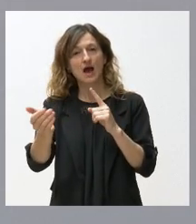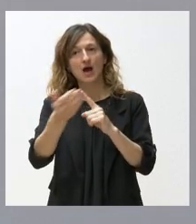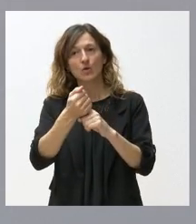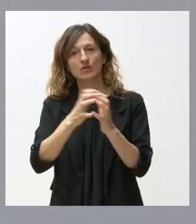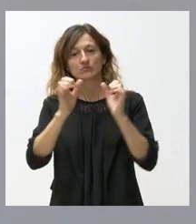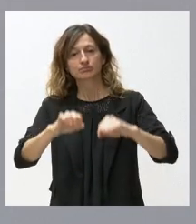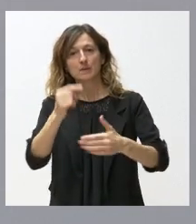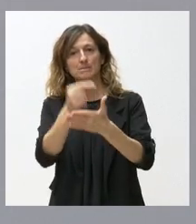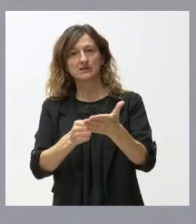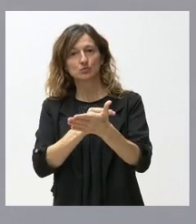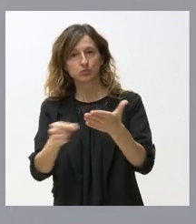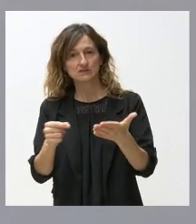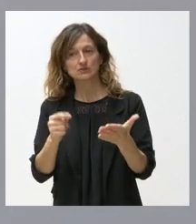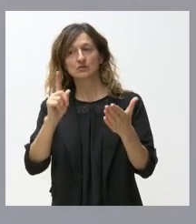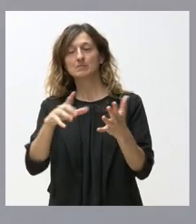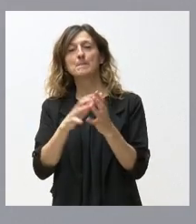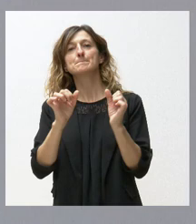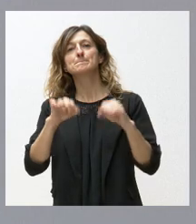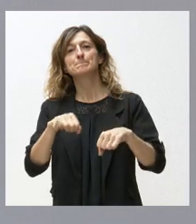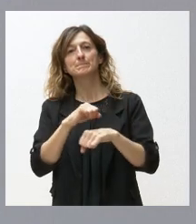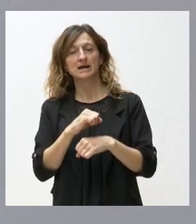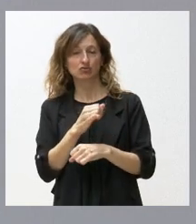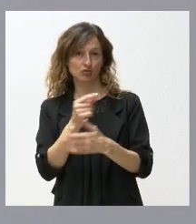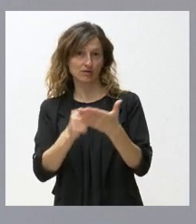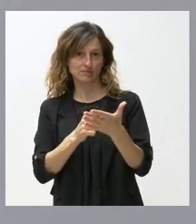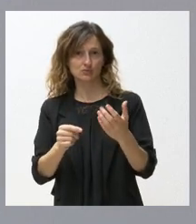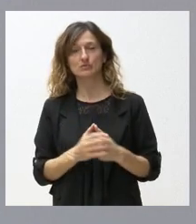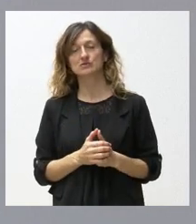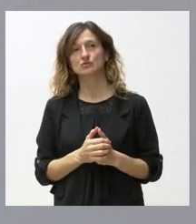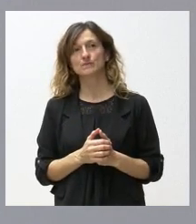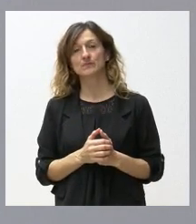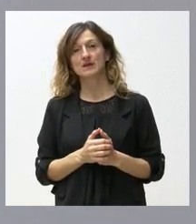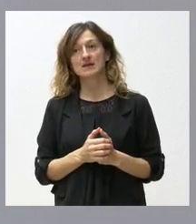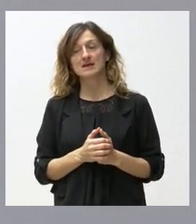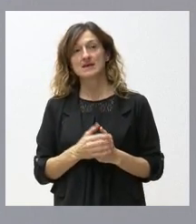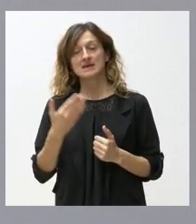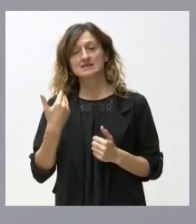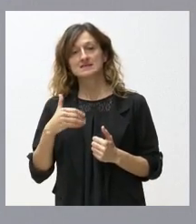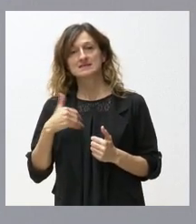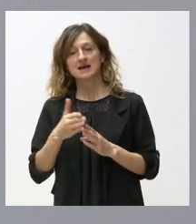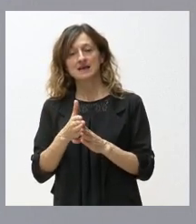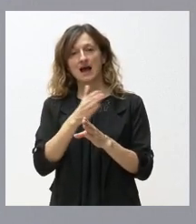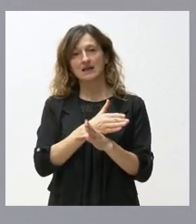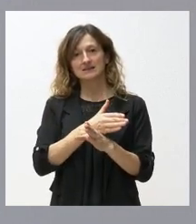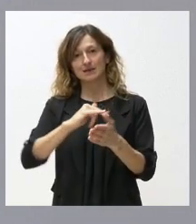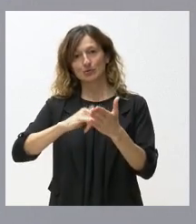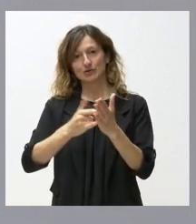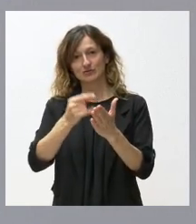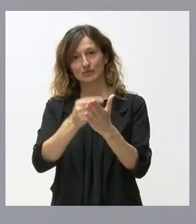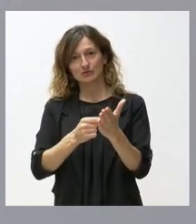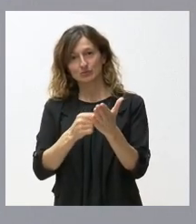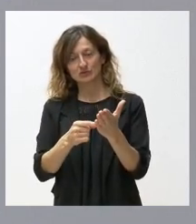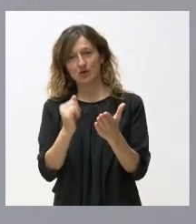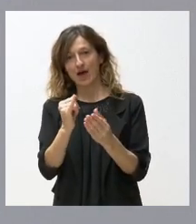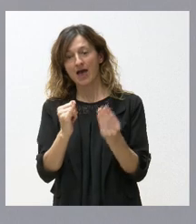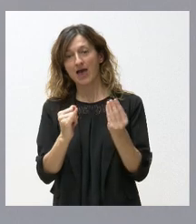sobre el presupuesto y el pacto presupuestario, pues el que tenemos ya encima de la mesa, un anteproyecto de presupuestos que, en cierto modo, al